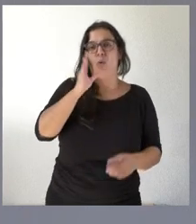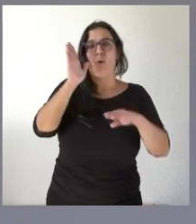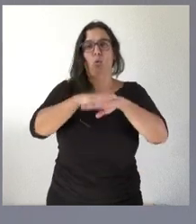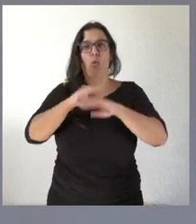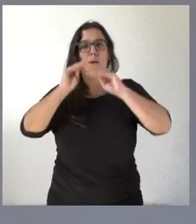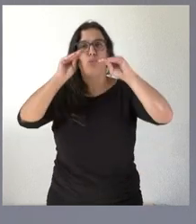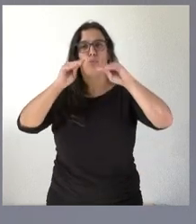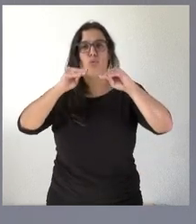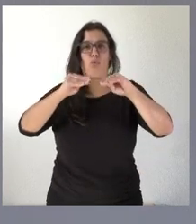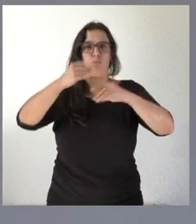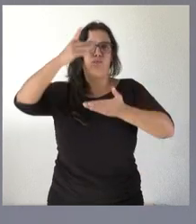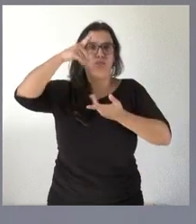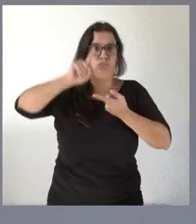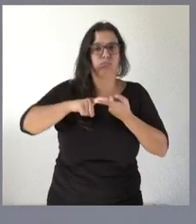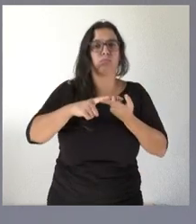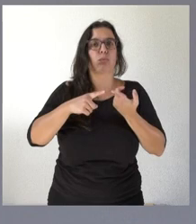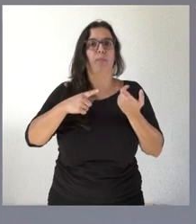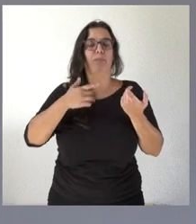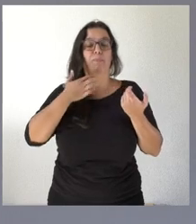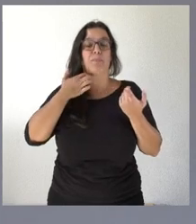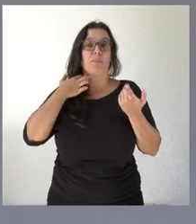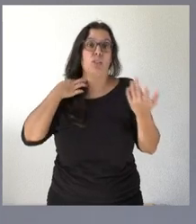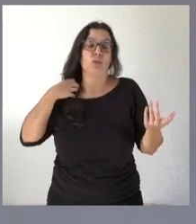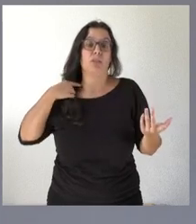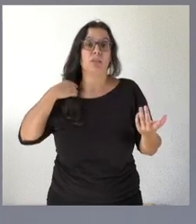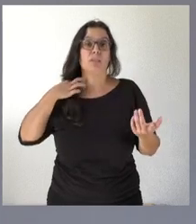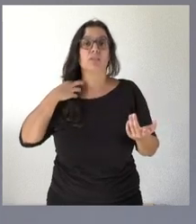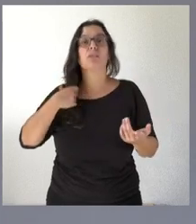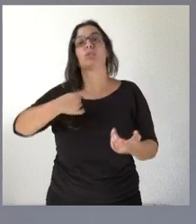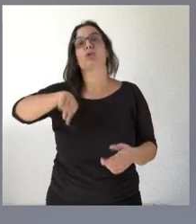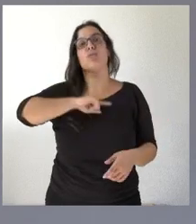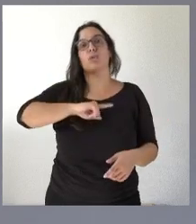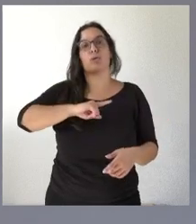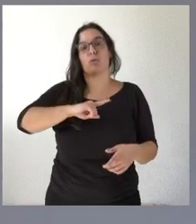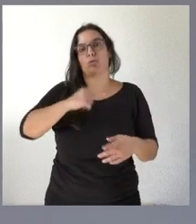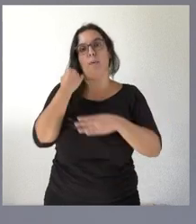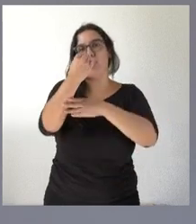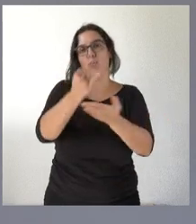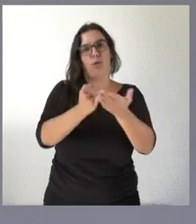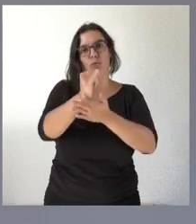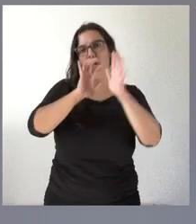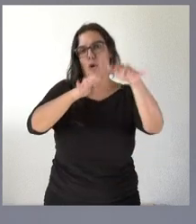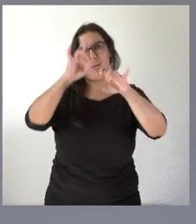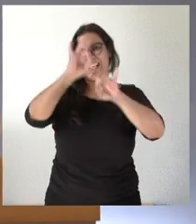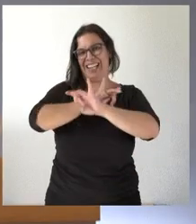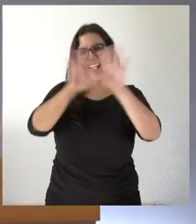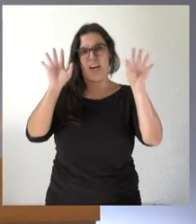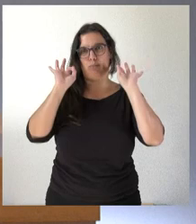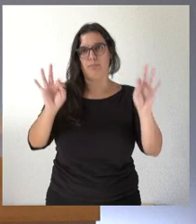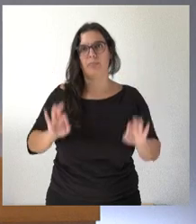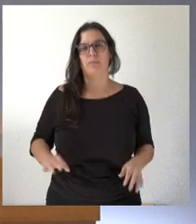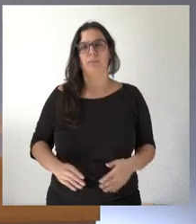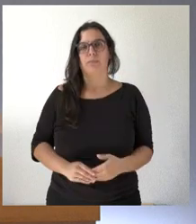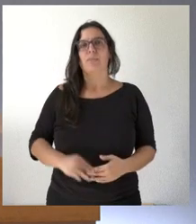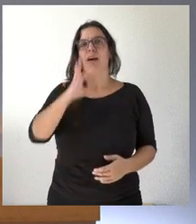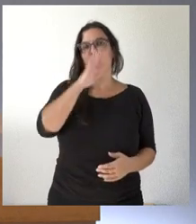la dificultad de disponibilidad de energía nosotros en este debate estamos claramente al lado de los agricultores de León ahora